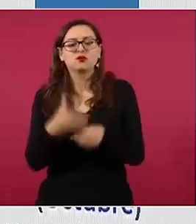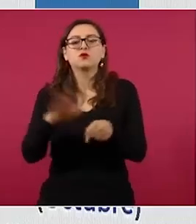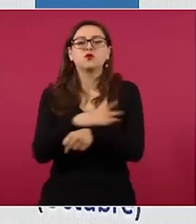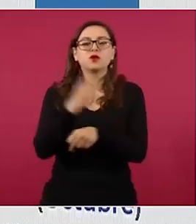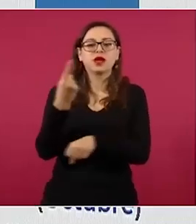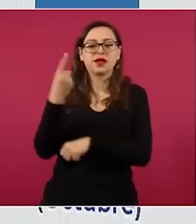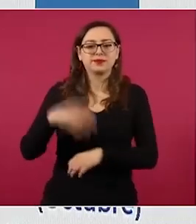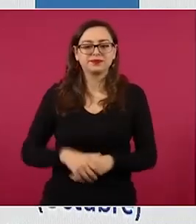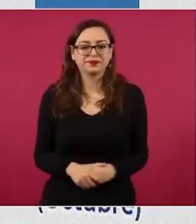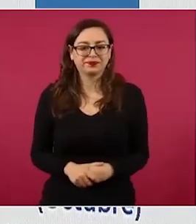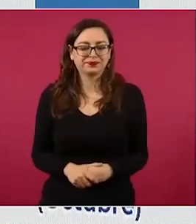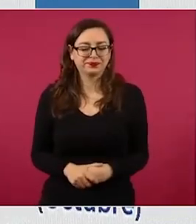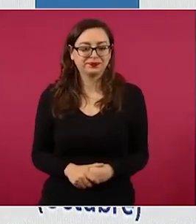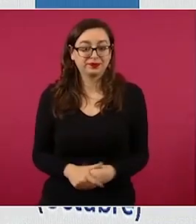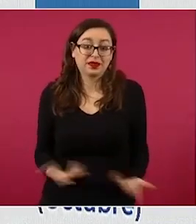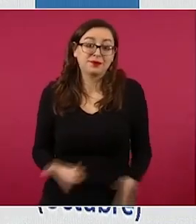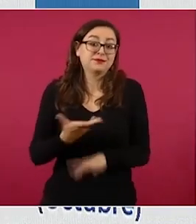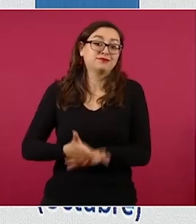campo,